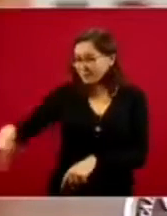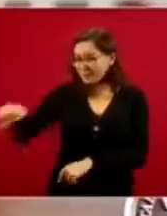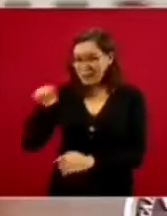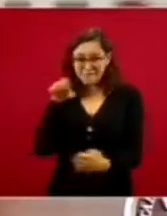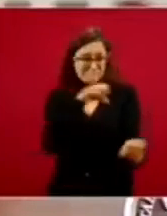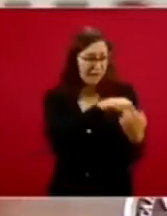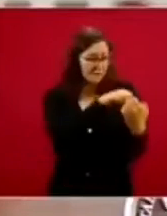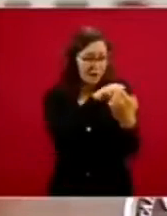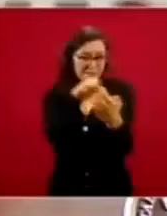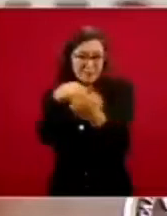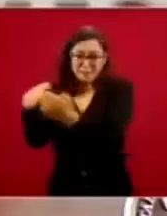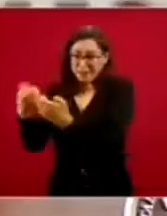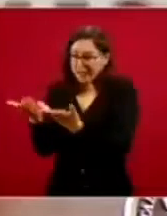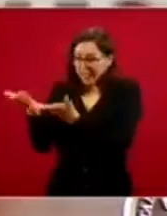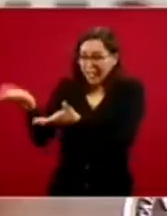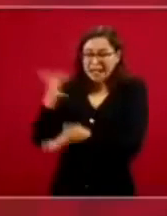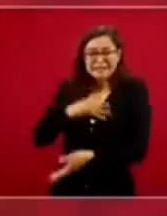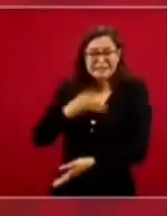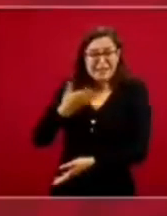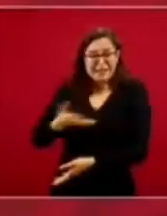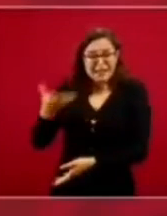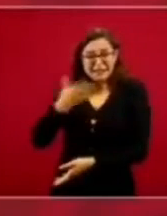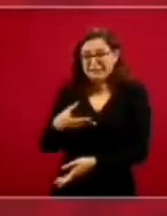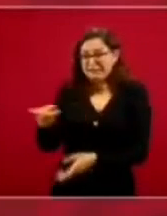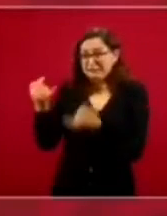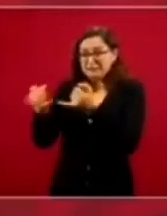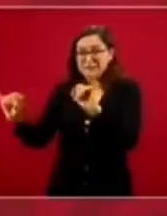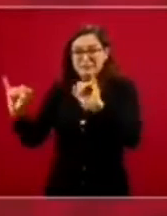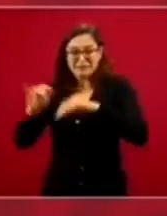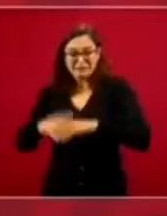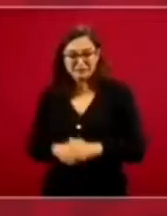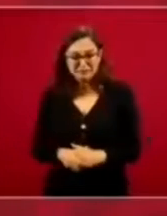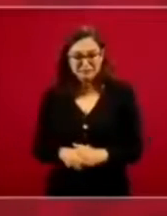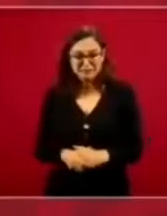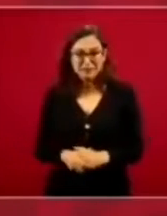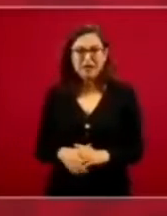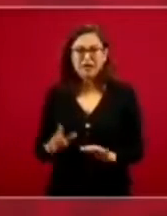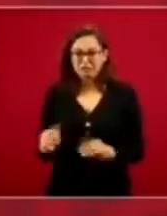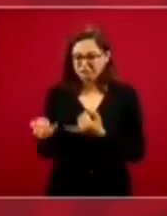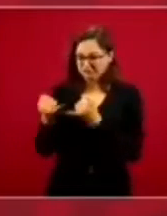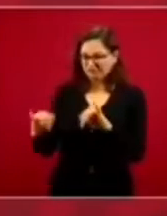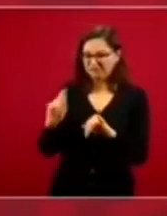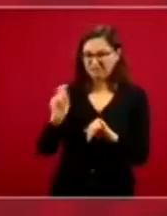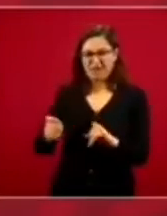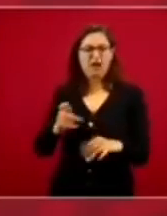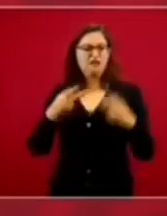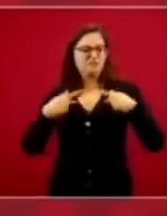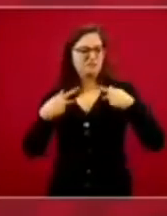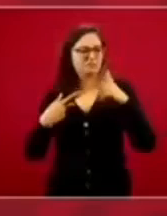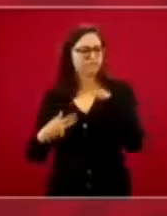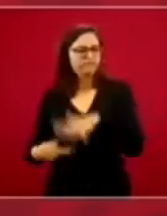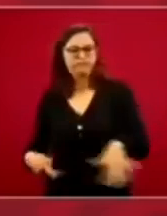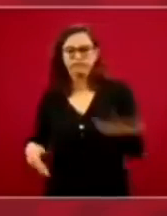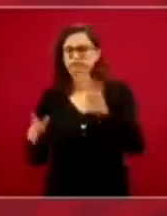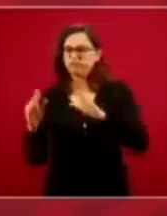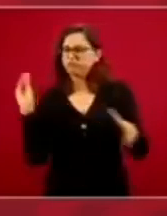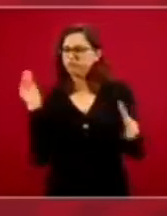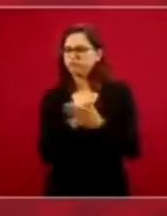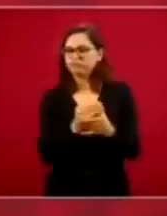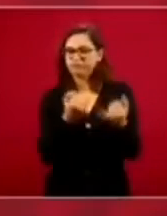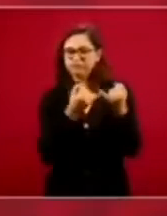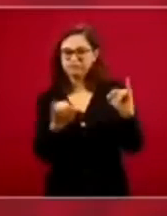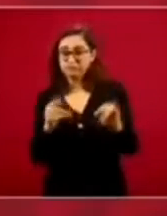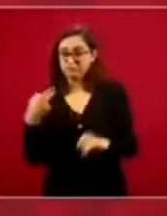Ahí están los independientes, independientes del pueblo. No hay